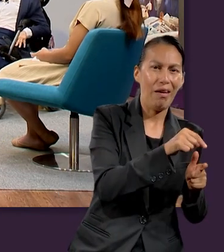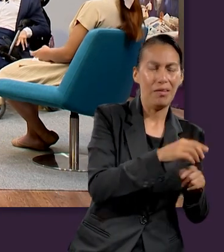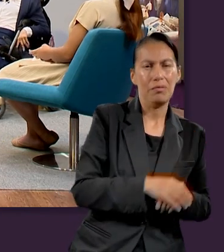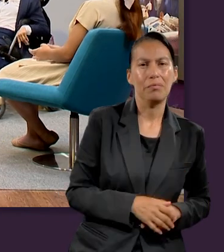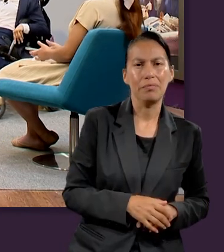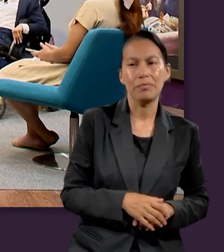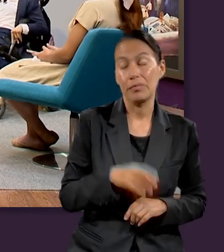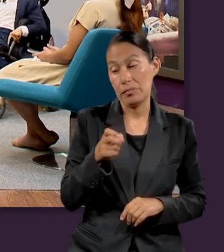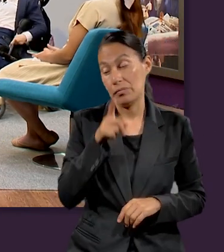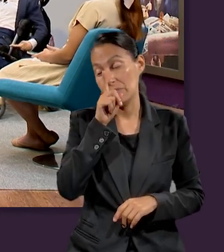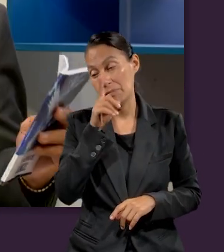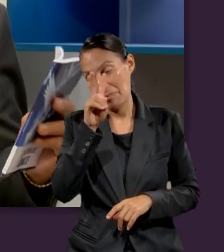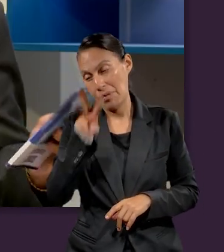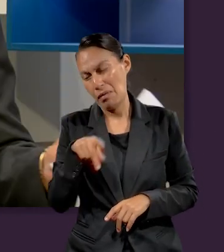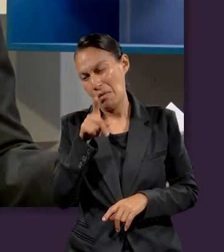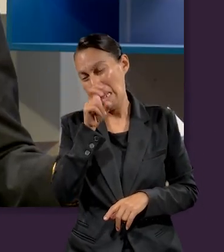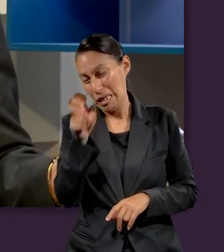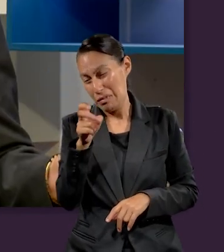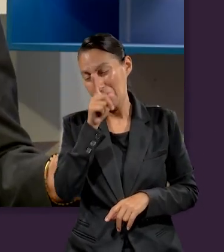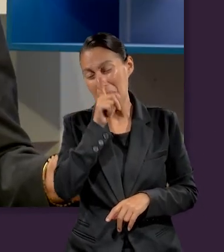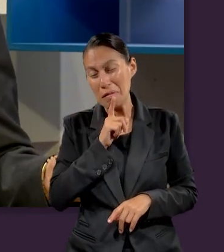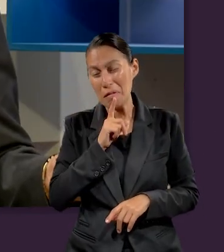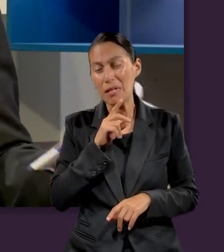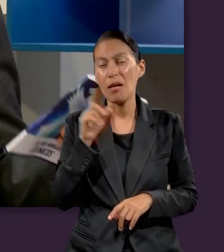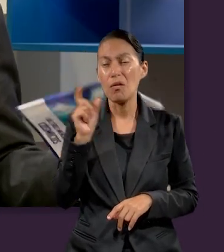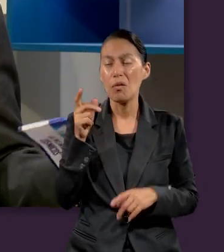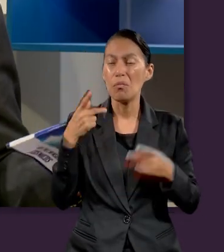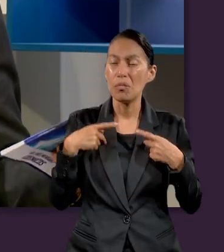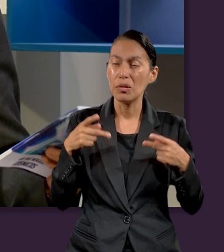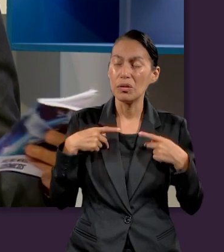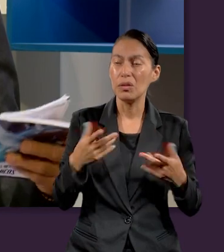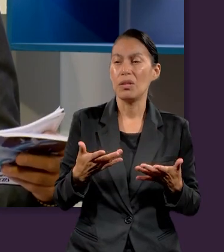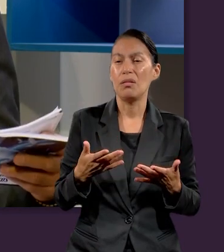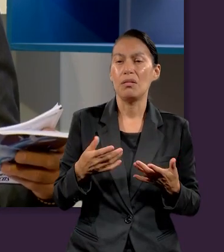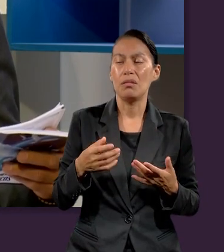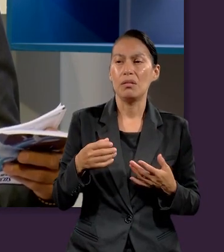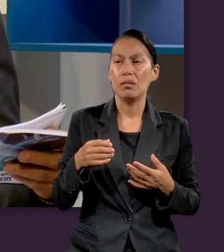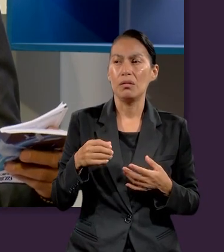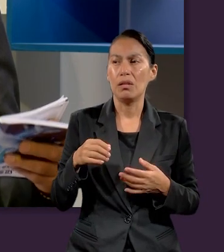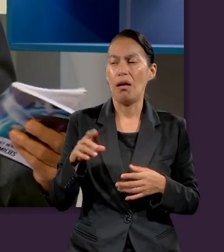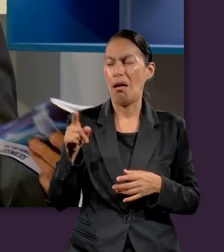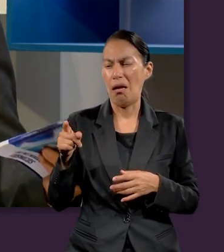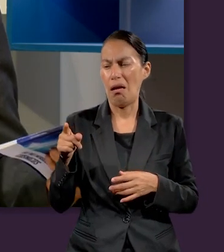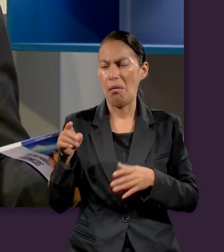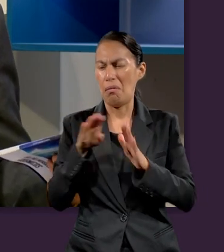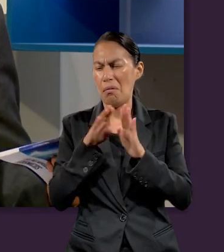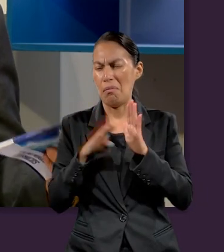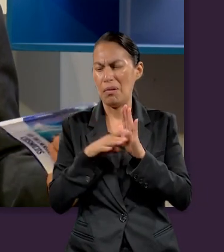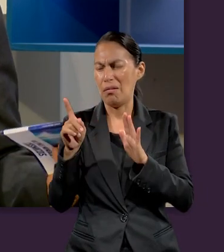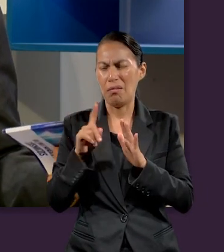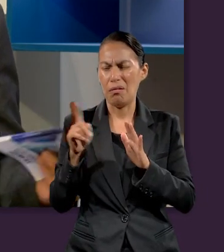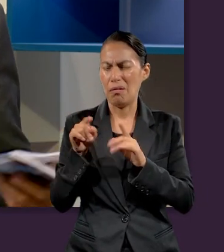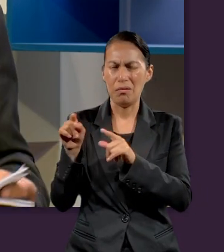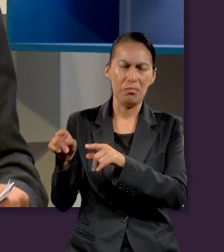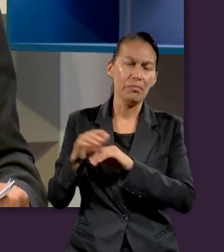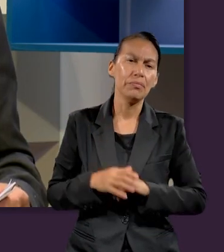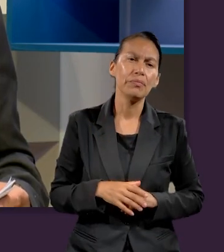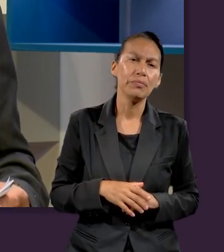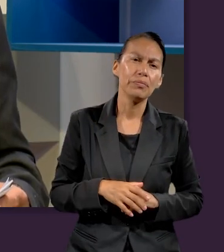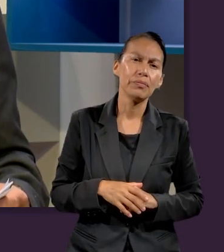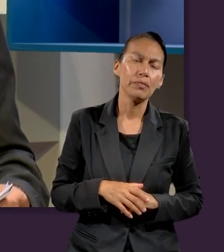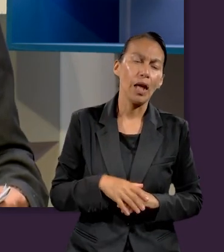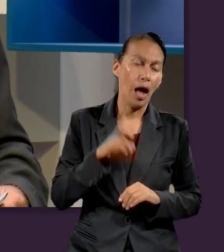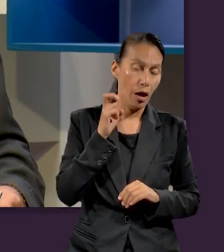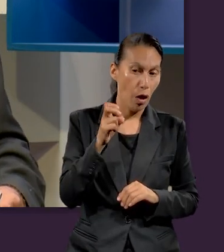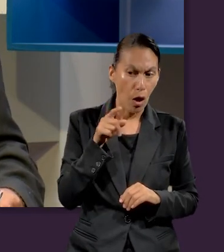hay nomás dos mandamientos, amar a Dios y amar al prójimo, ¿cuál sábado, cuál eso? Pero les preguntaríamos, como dice Adelie,